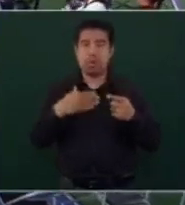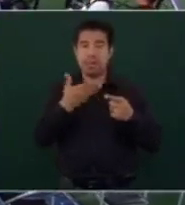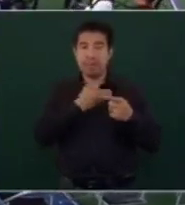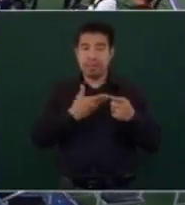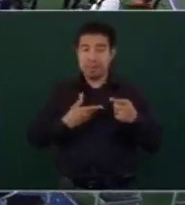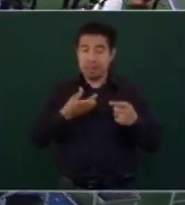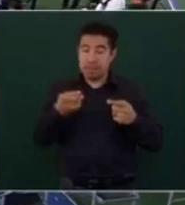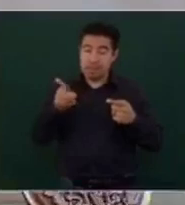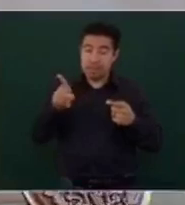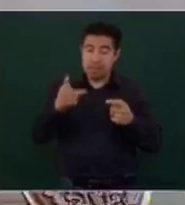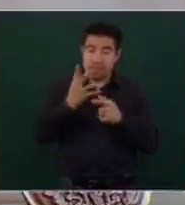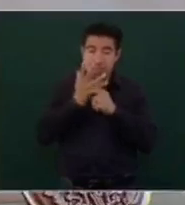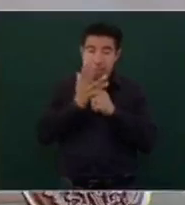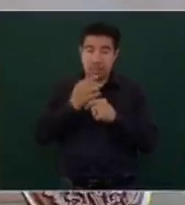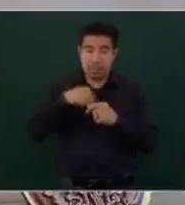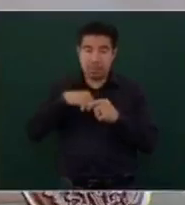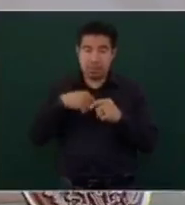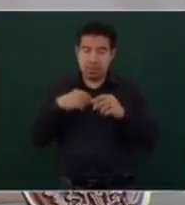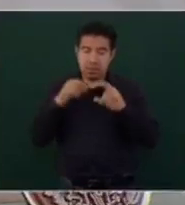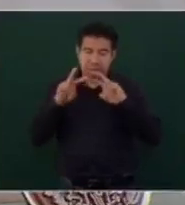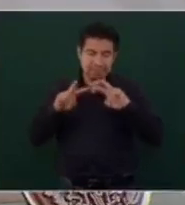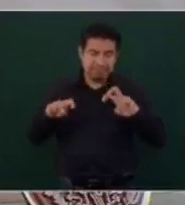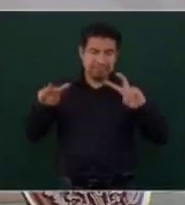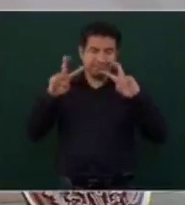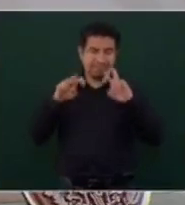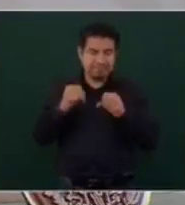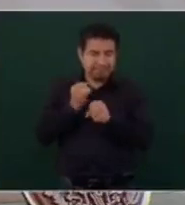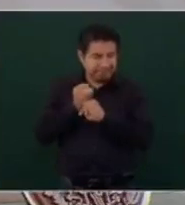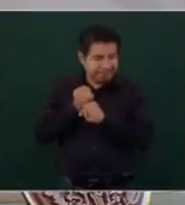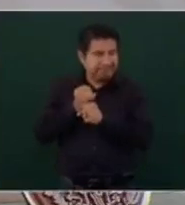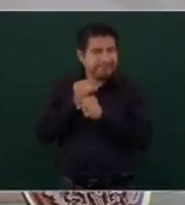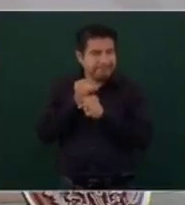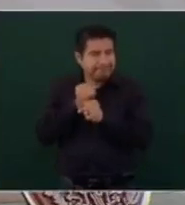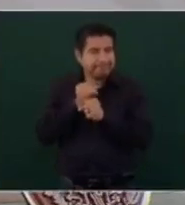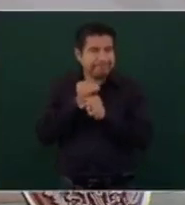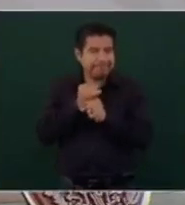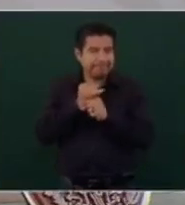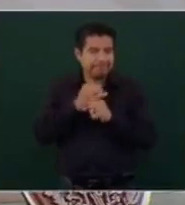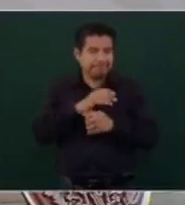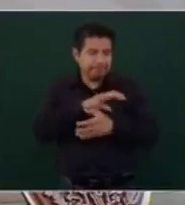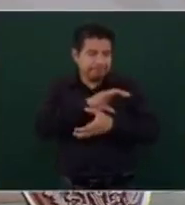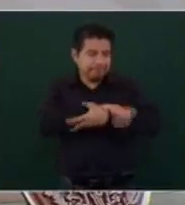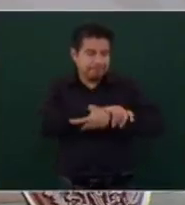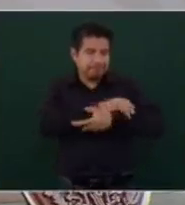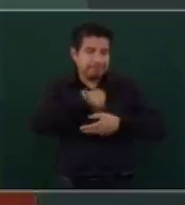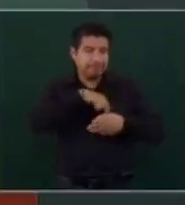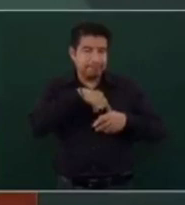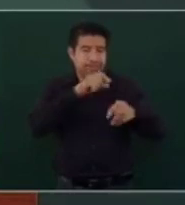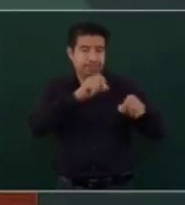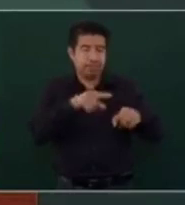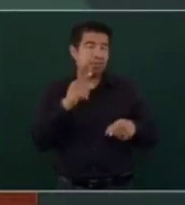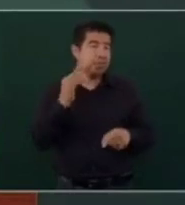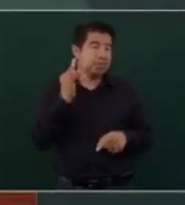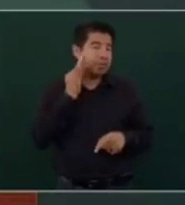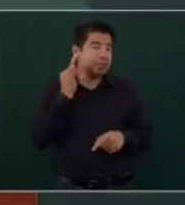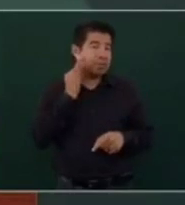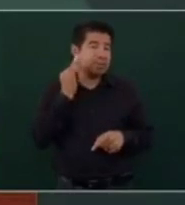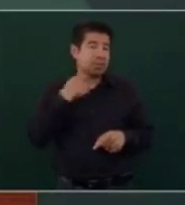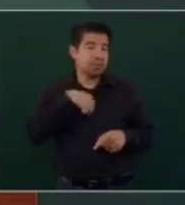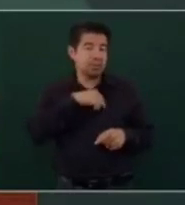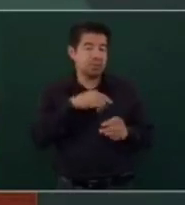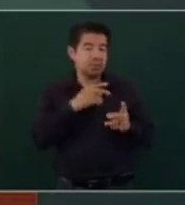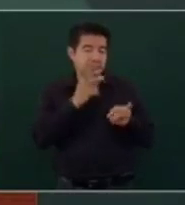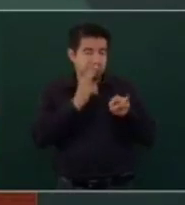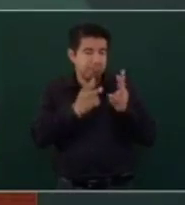profundizando en las investigaciones, coadyuvando con la Fiscalía Estatal y que